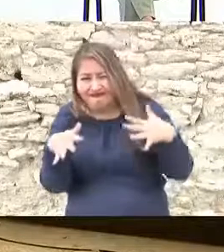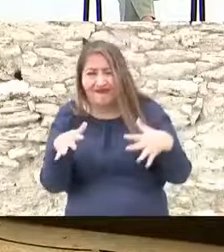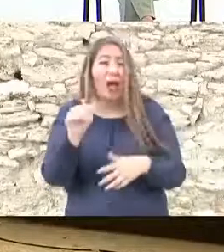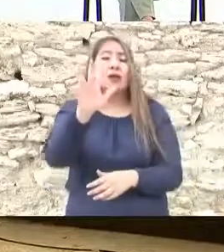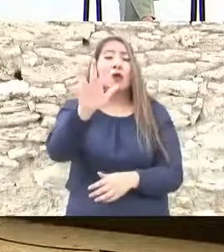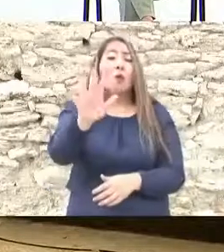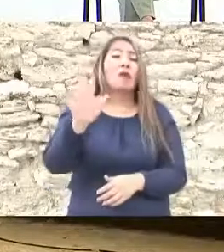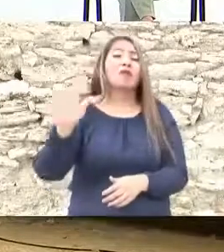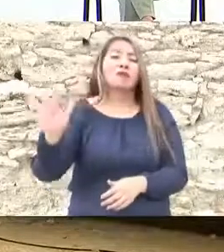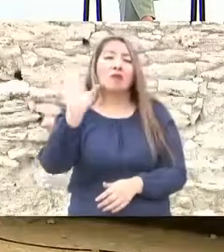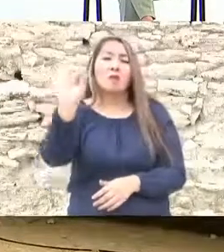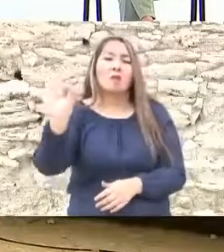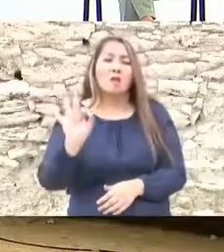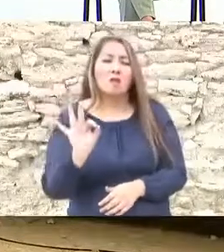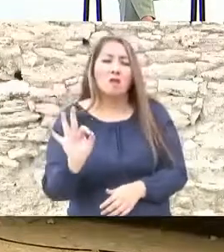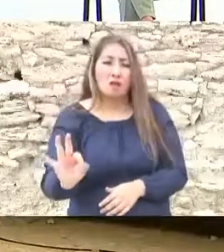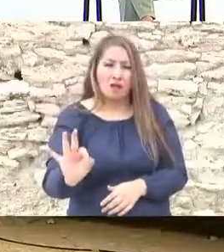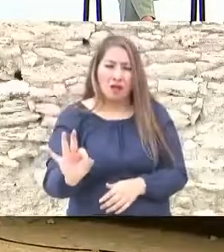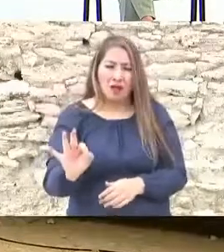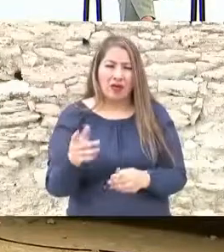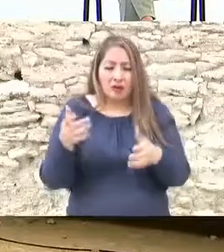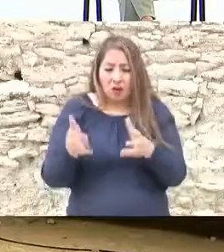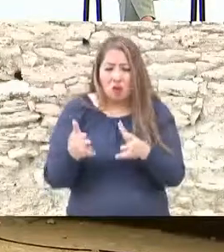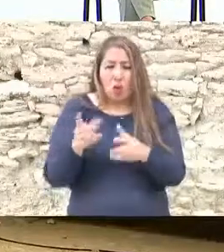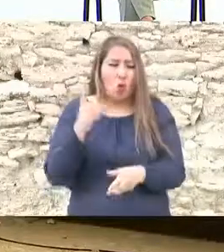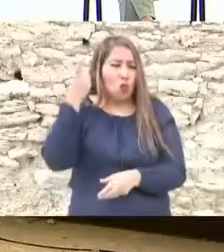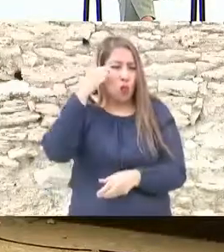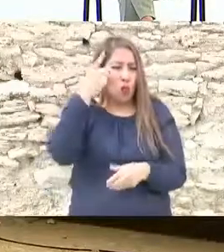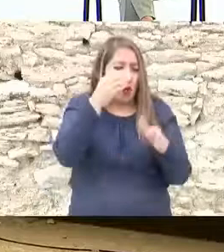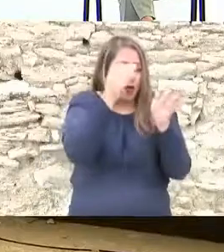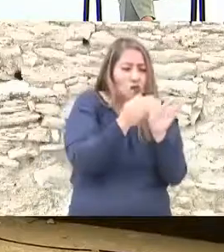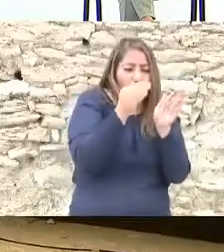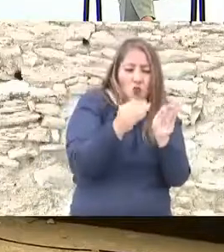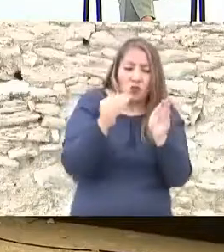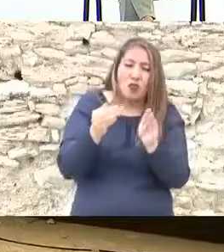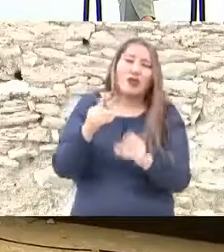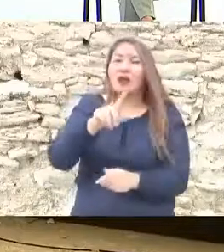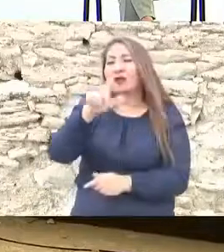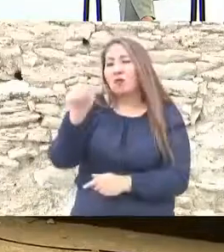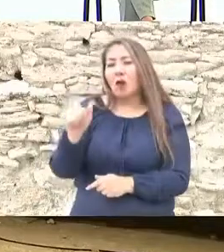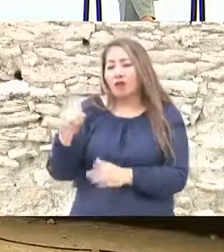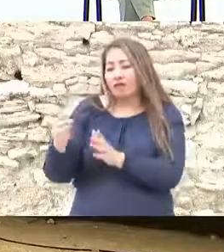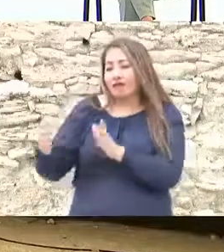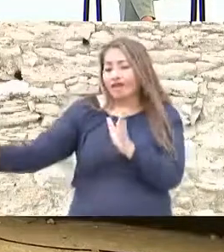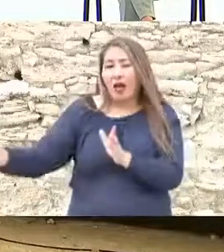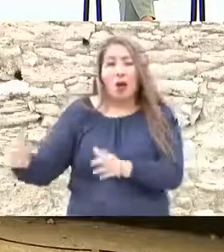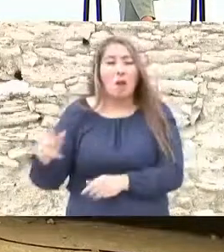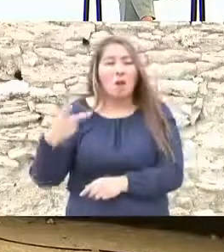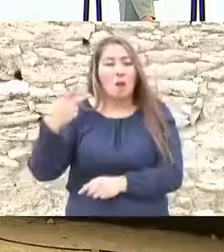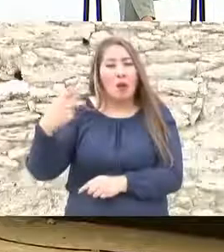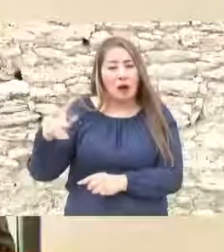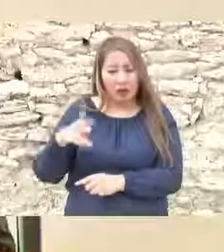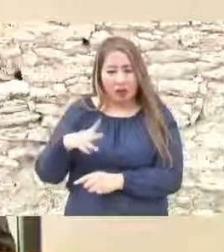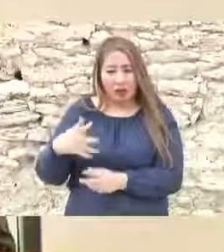55% pequeña propiedad y el resto propiedad ejidal la demanda del agua para satisfacer la